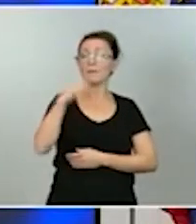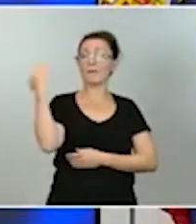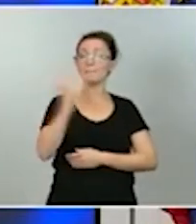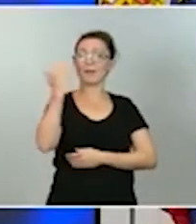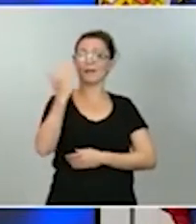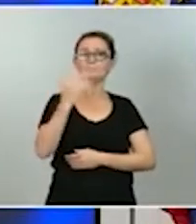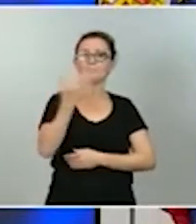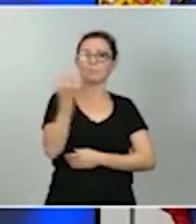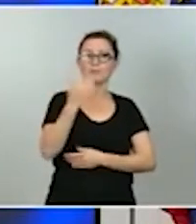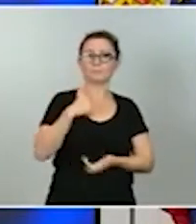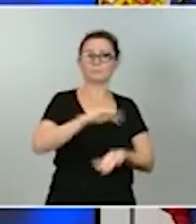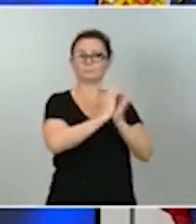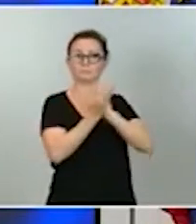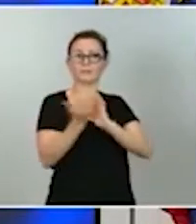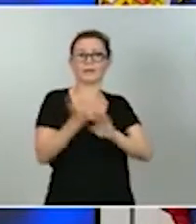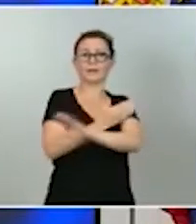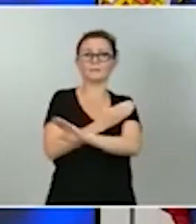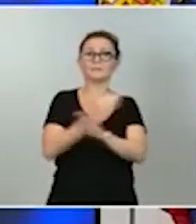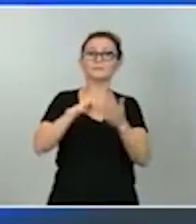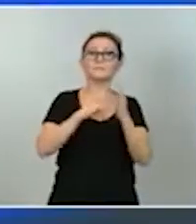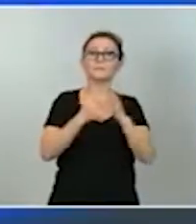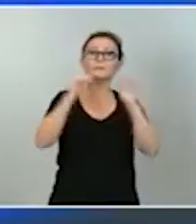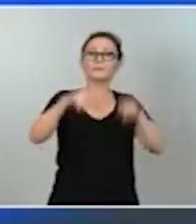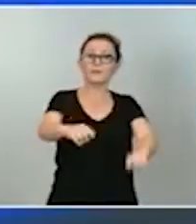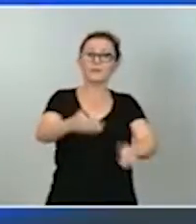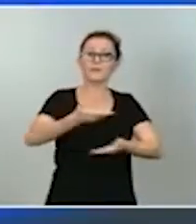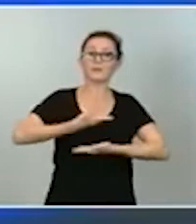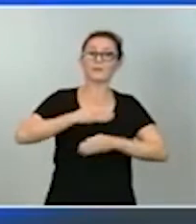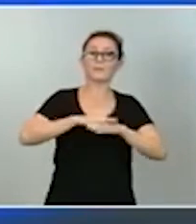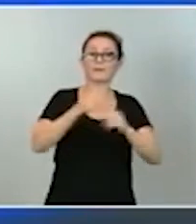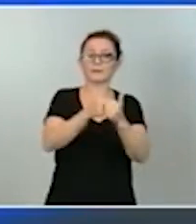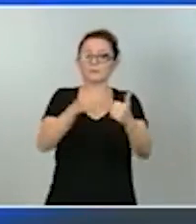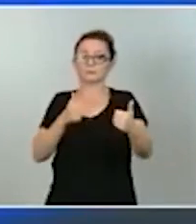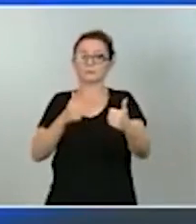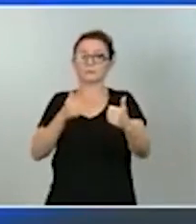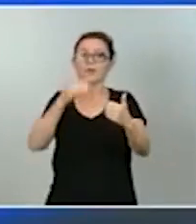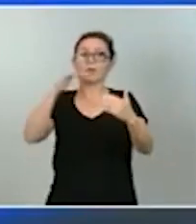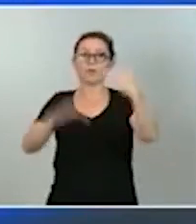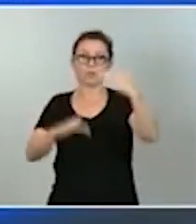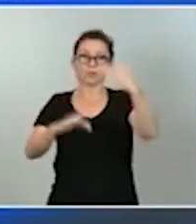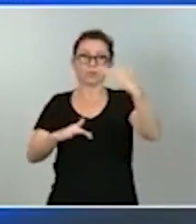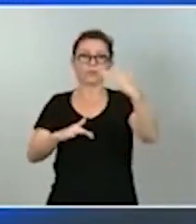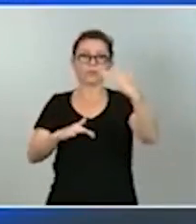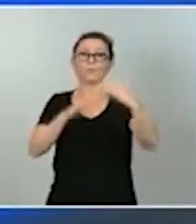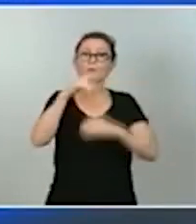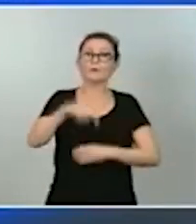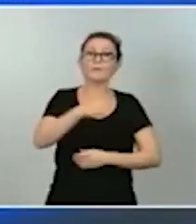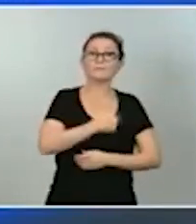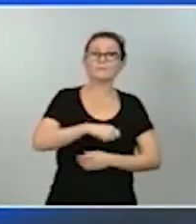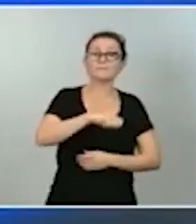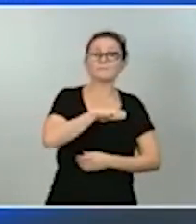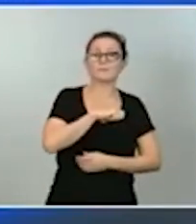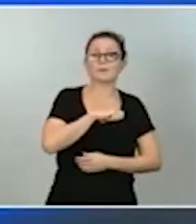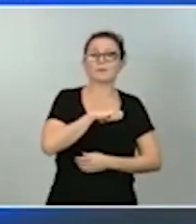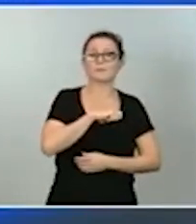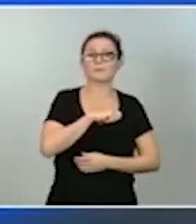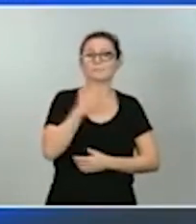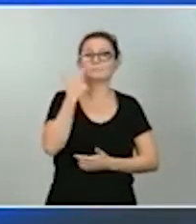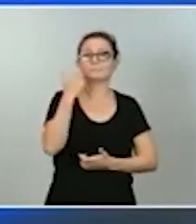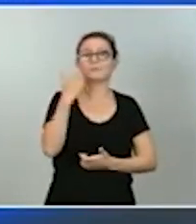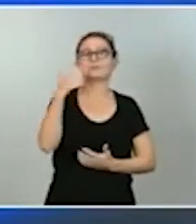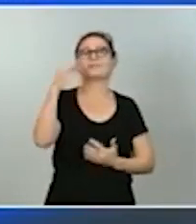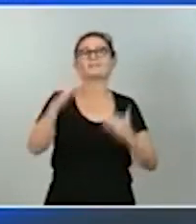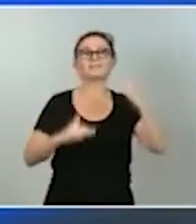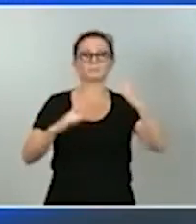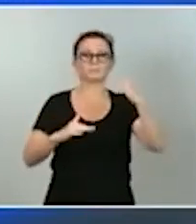va a permitir reducir la brecha de desigualdad, porque desgraciadamente nuestro país es un país en el que hay mucha desigualdad, sobre todo la pobreza